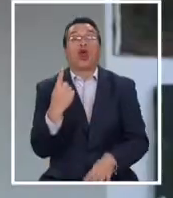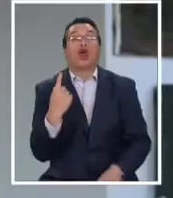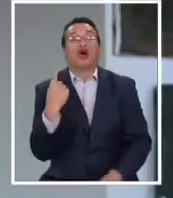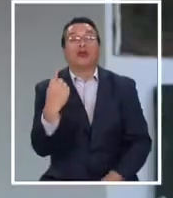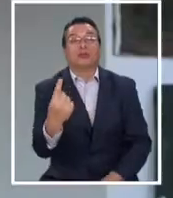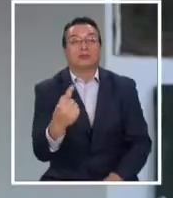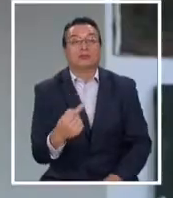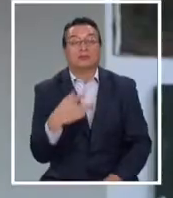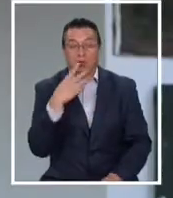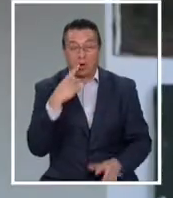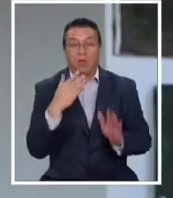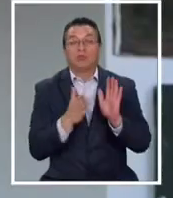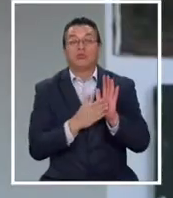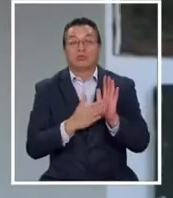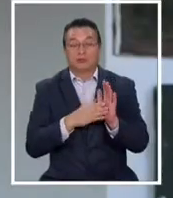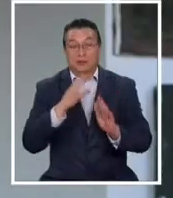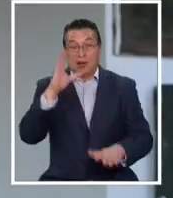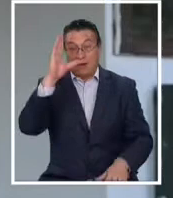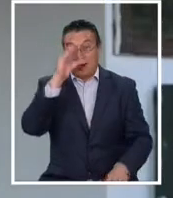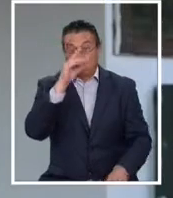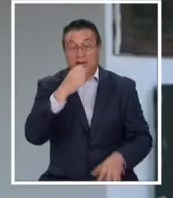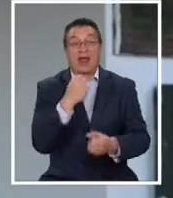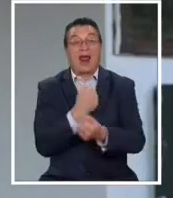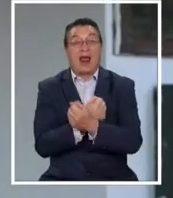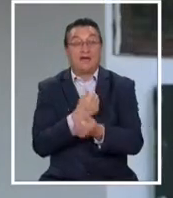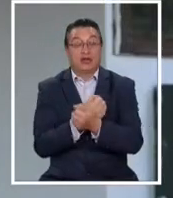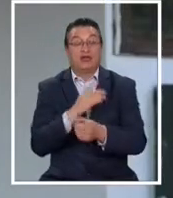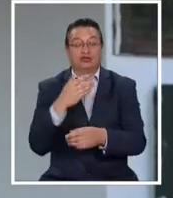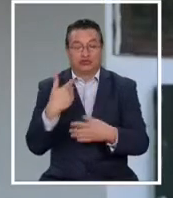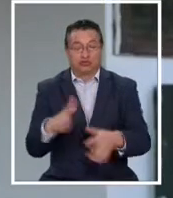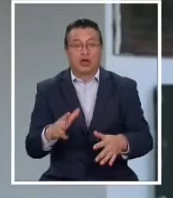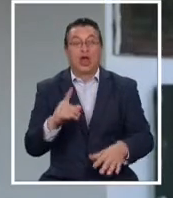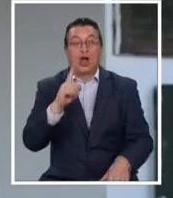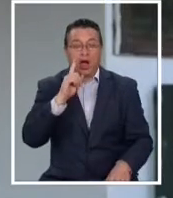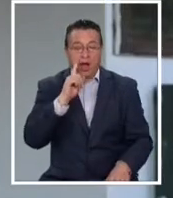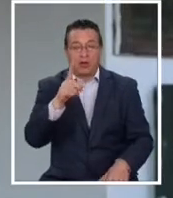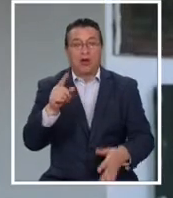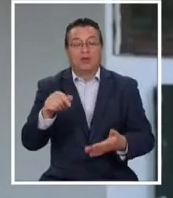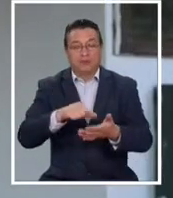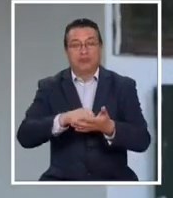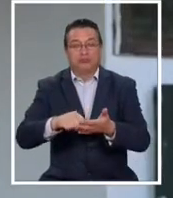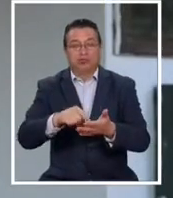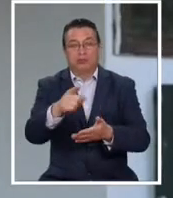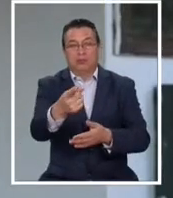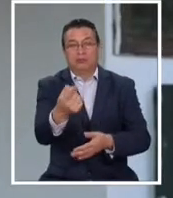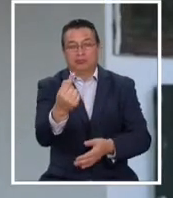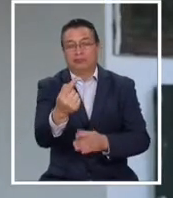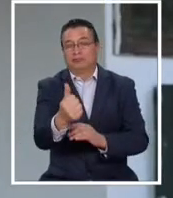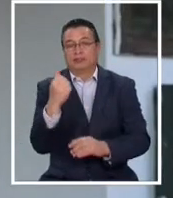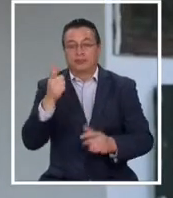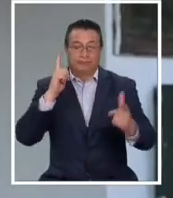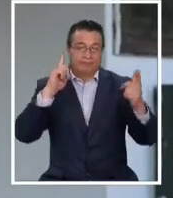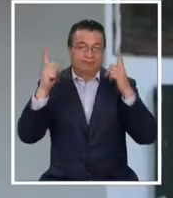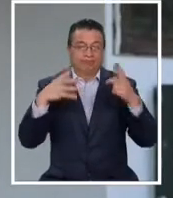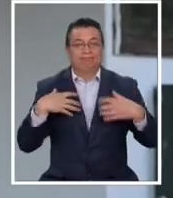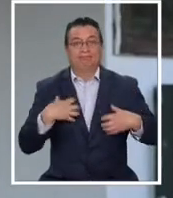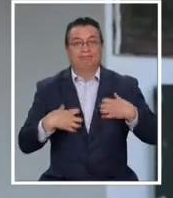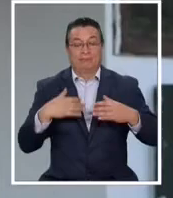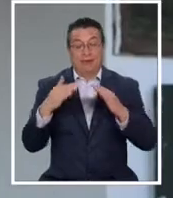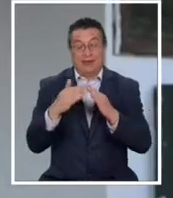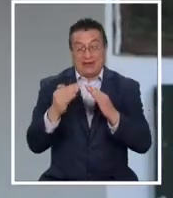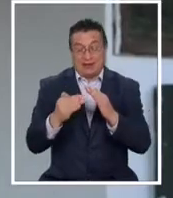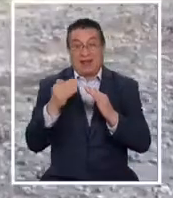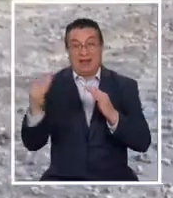Como antecedente que durante la noche carabineros habría cursado una boleta de citación, producto de ruido molesto, de la casa